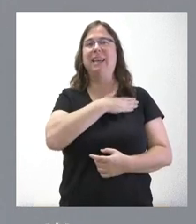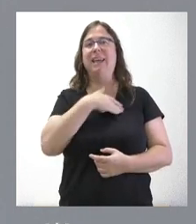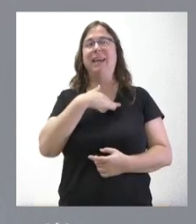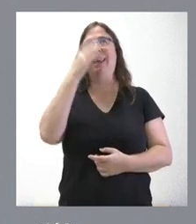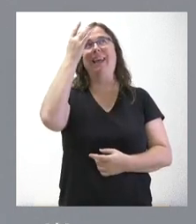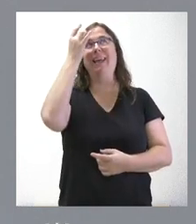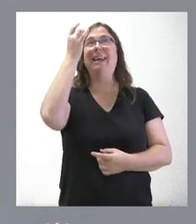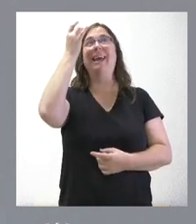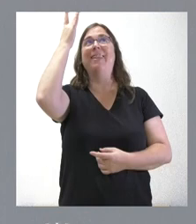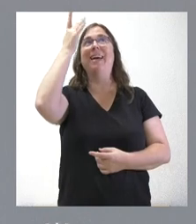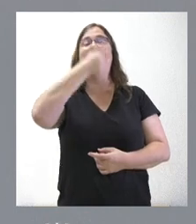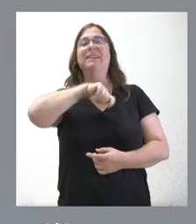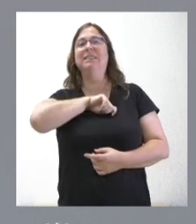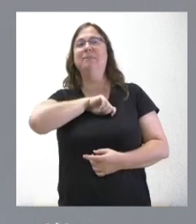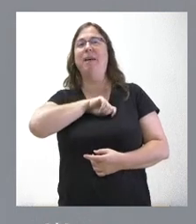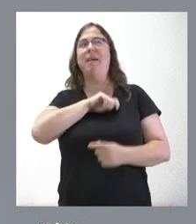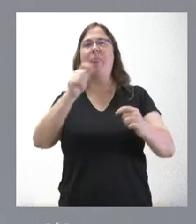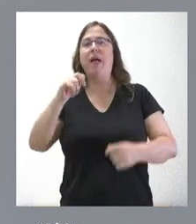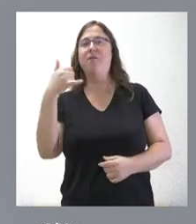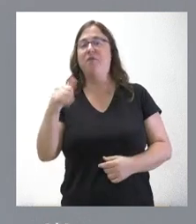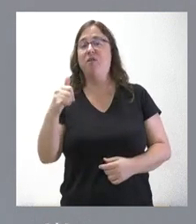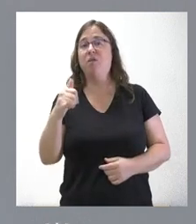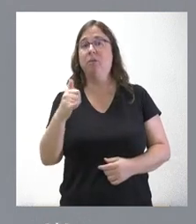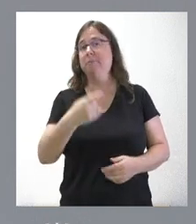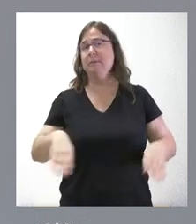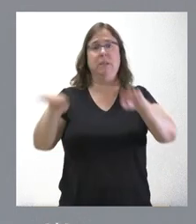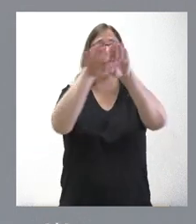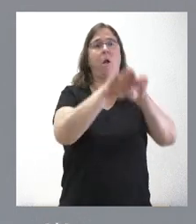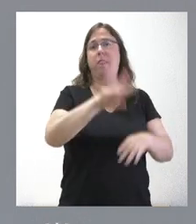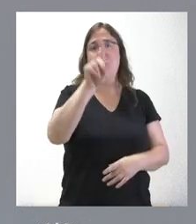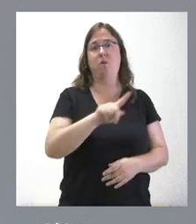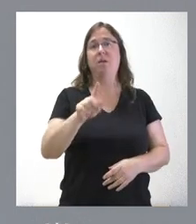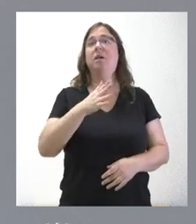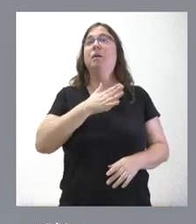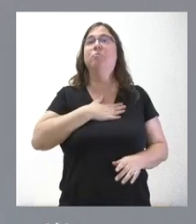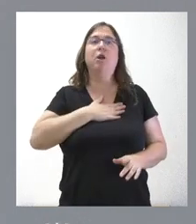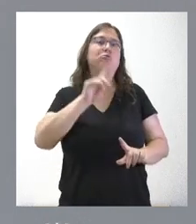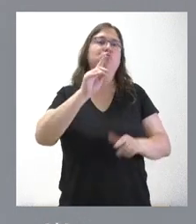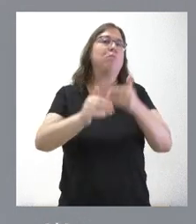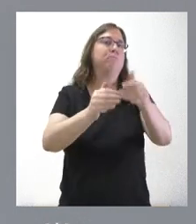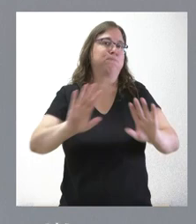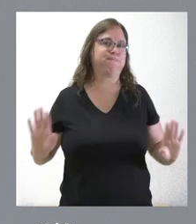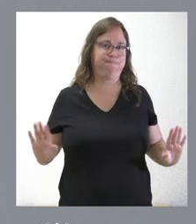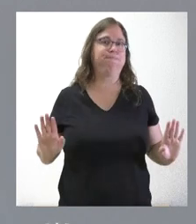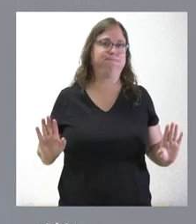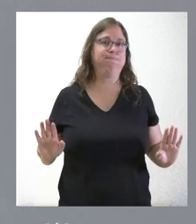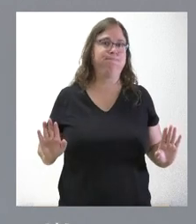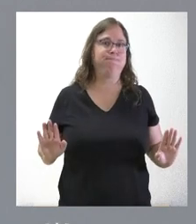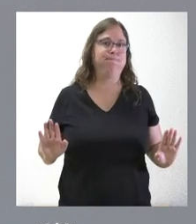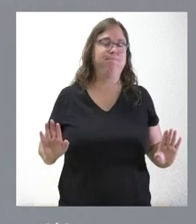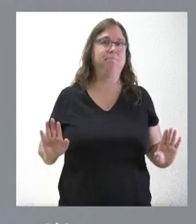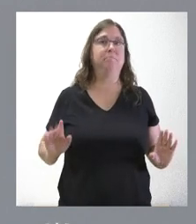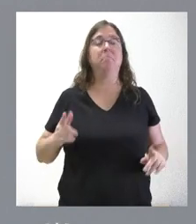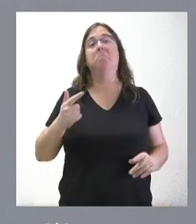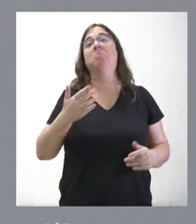de España, pues no están generando la igualdad entre el conjunto de los españoles. Pero tampoco vamos a precipitarnos, porque tampoco vamos a prejuzgar